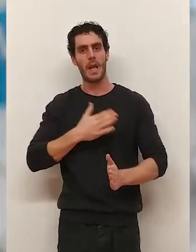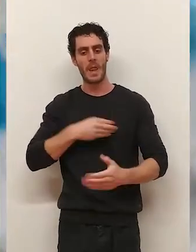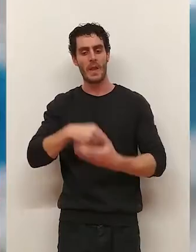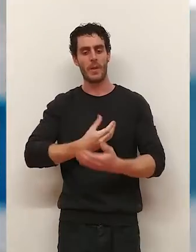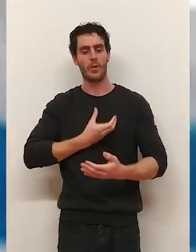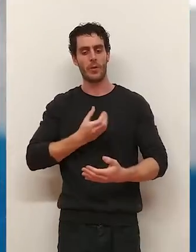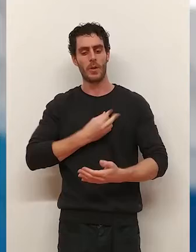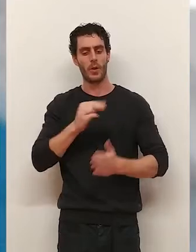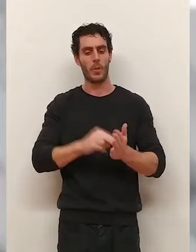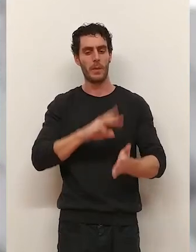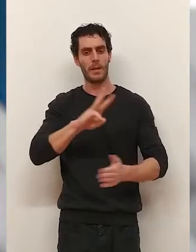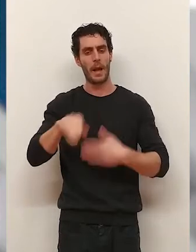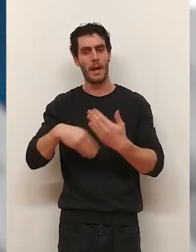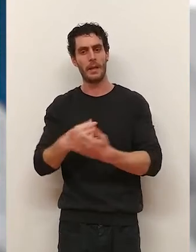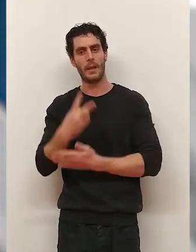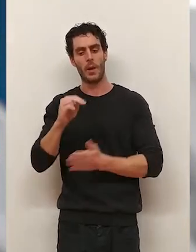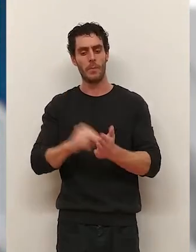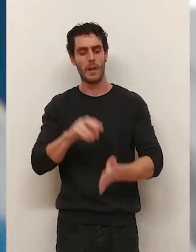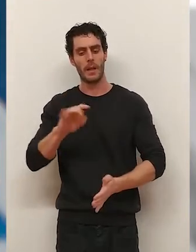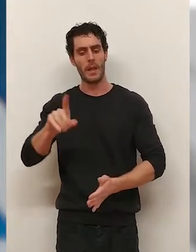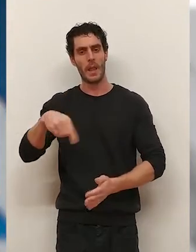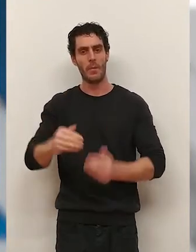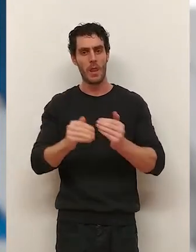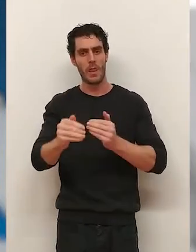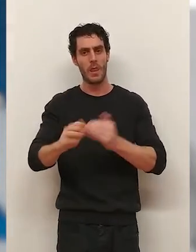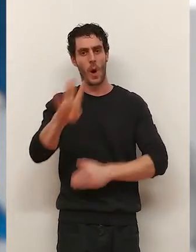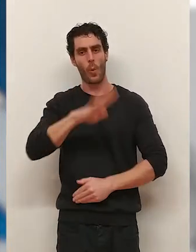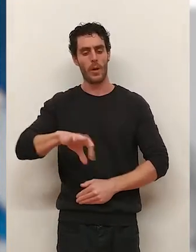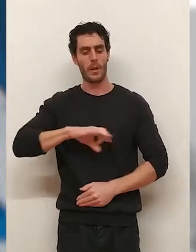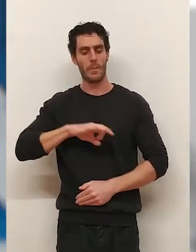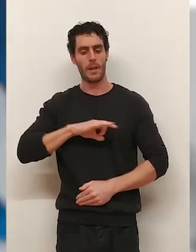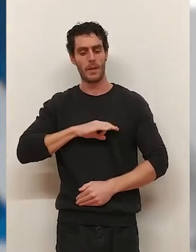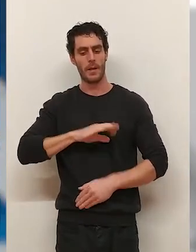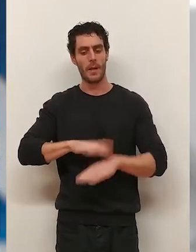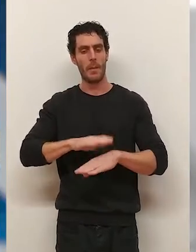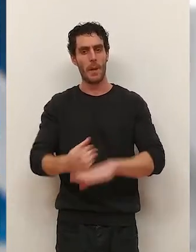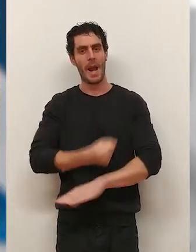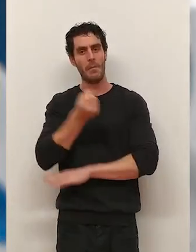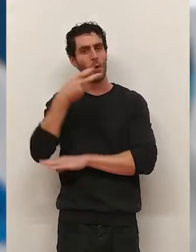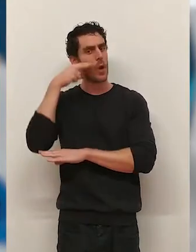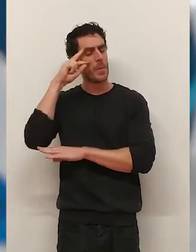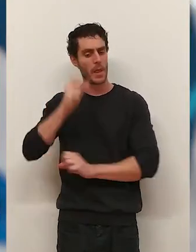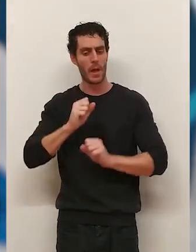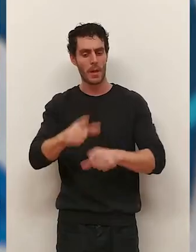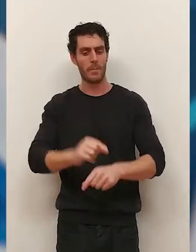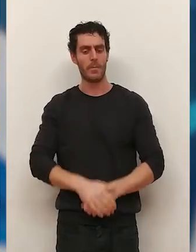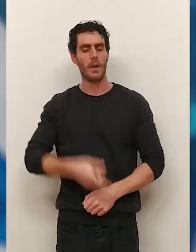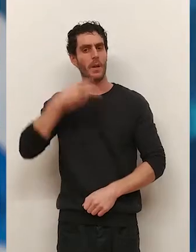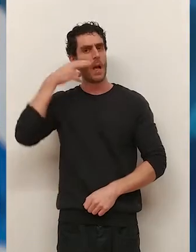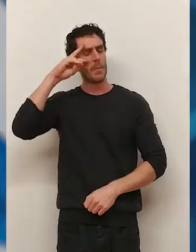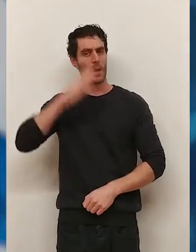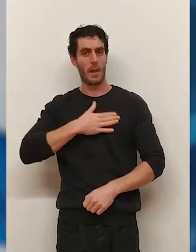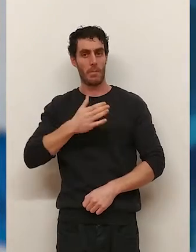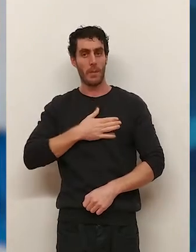corporación entre 2003 y 2015. En breve recibirá la cuarta para prestar su apoyo y experiencia. Toda esa